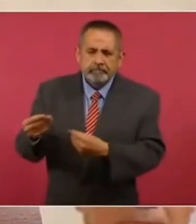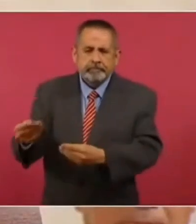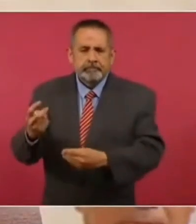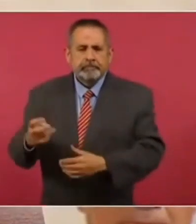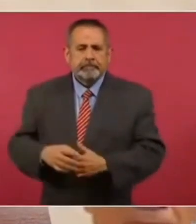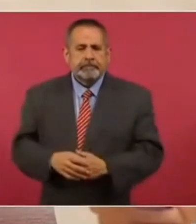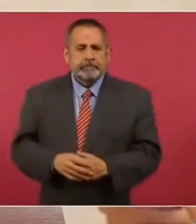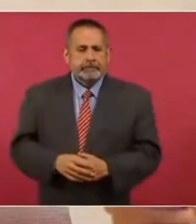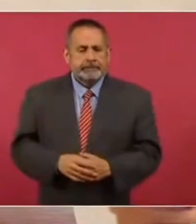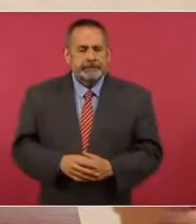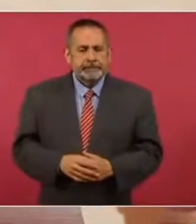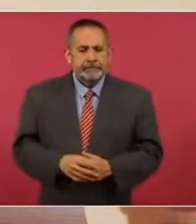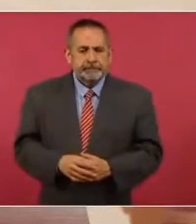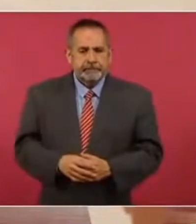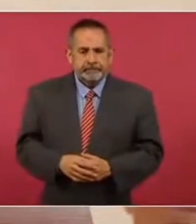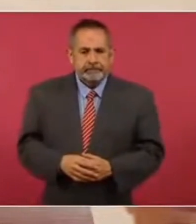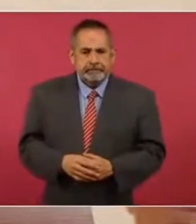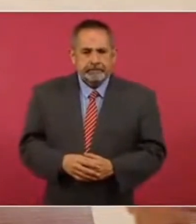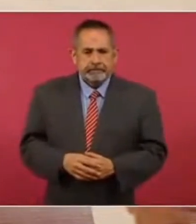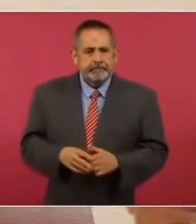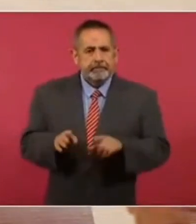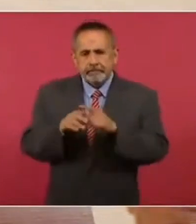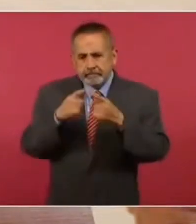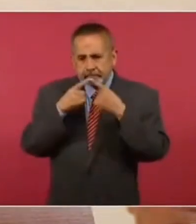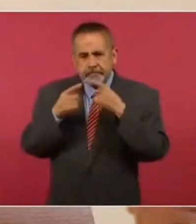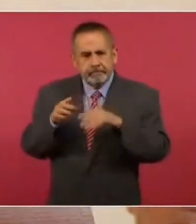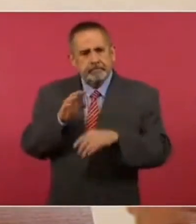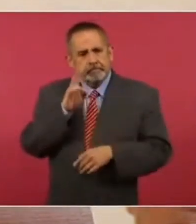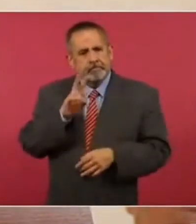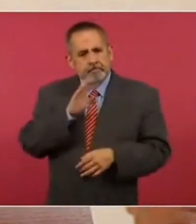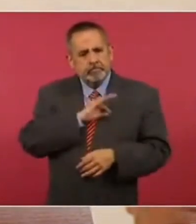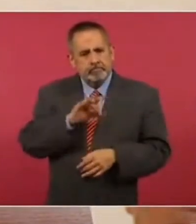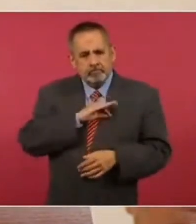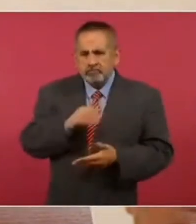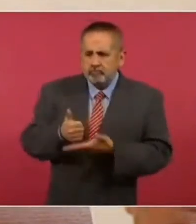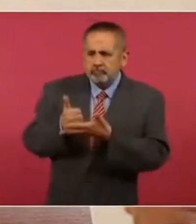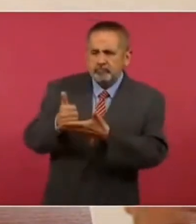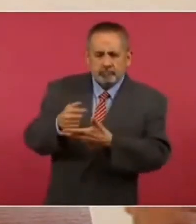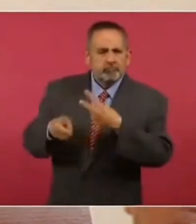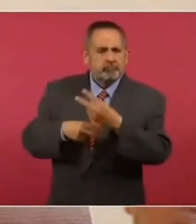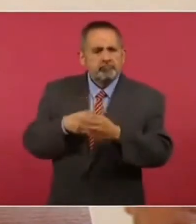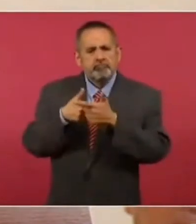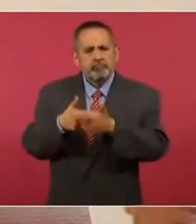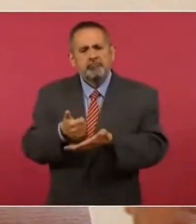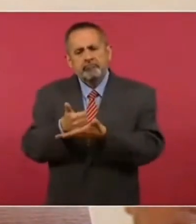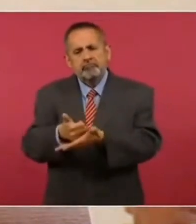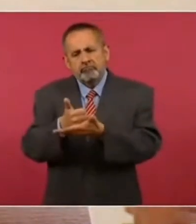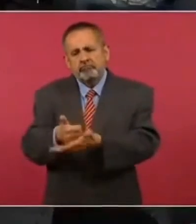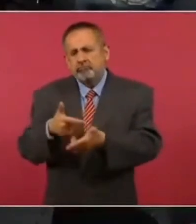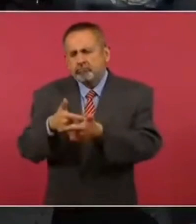entonces, si podemos nosotros ayudar y estamos ayudando y lo vamos a seguir haciendo.